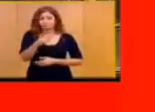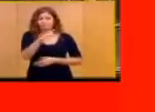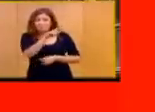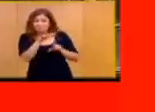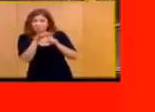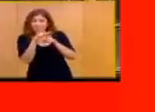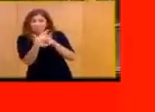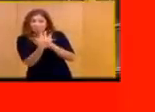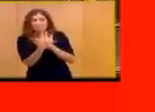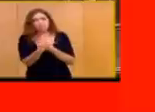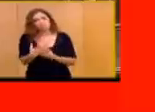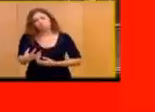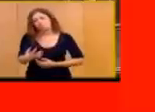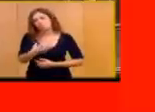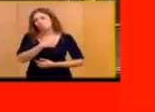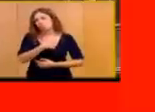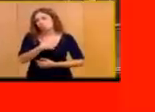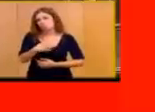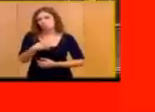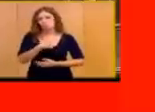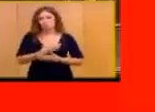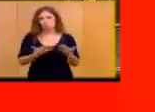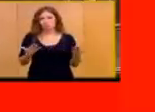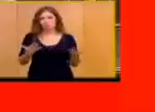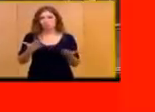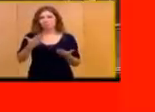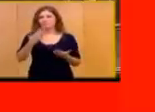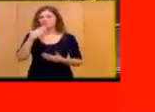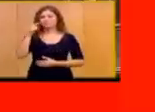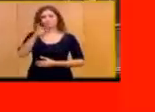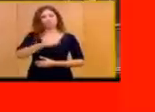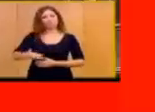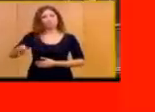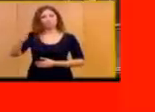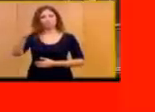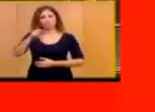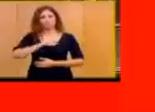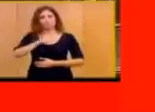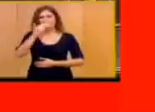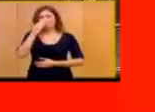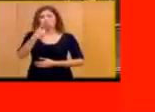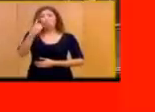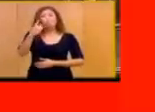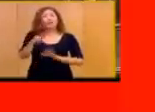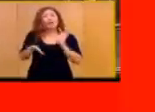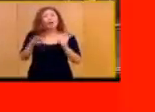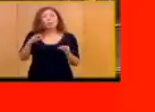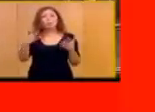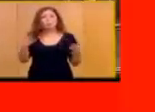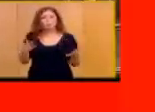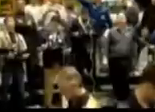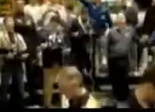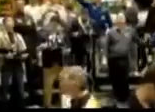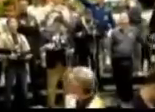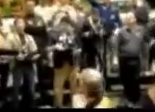imaginarse el bien que haría el crédito de España con una simple medida. Se la están sugiriendo